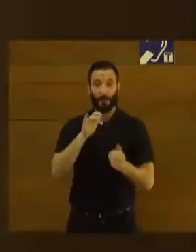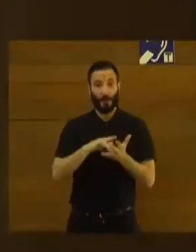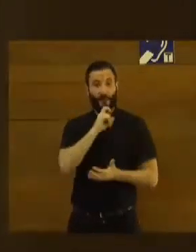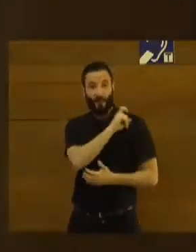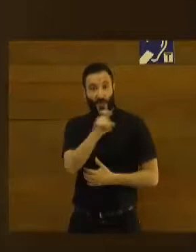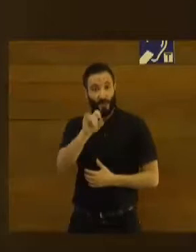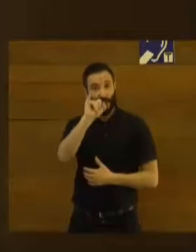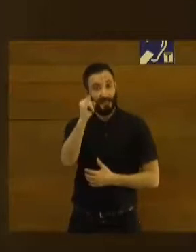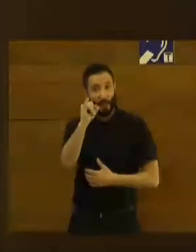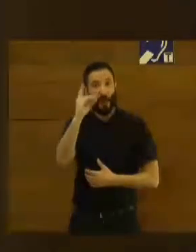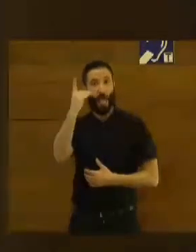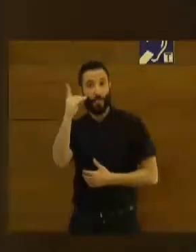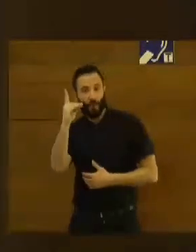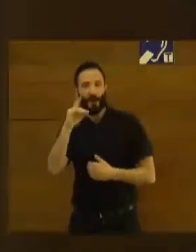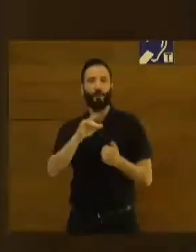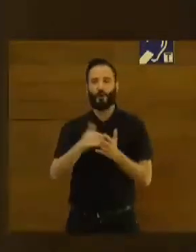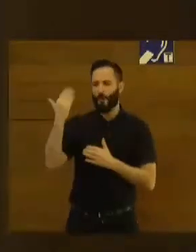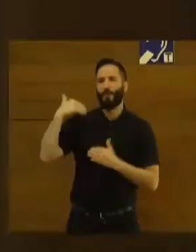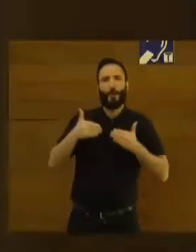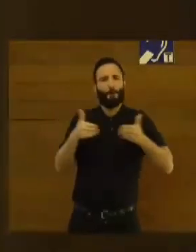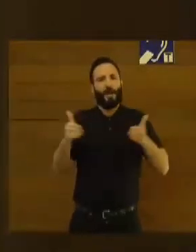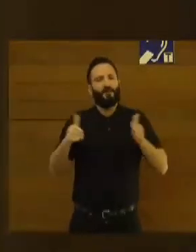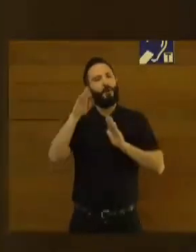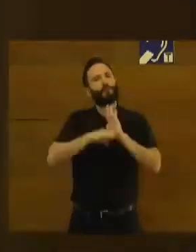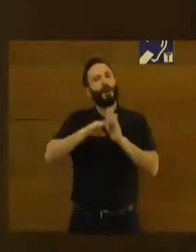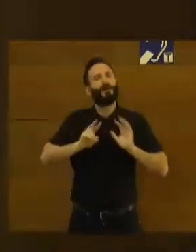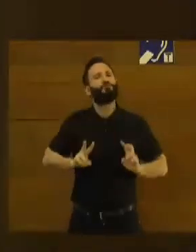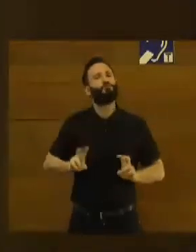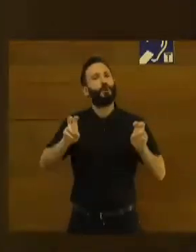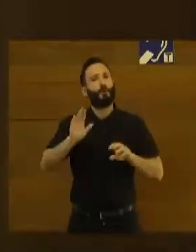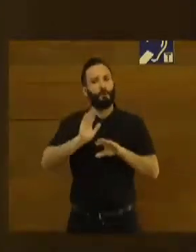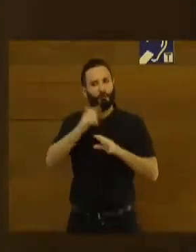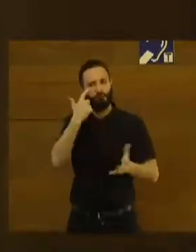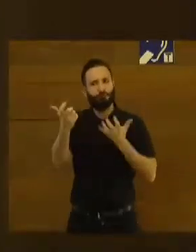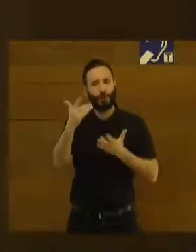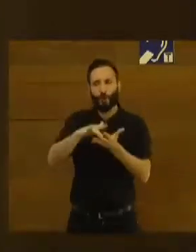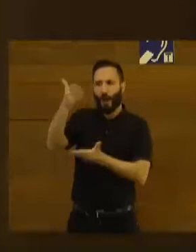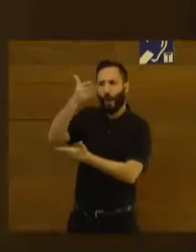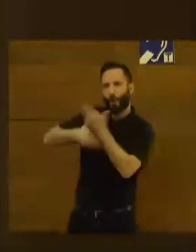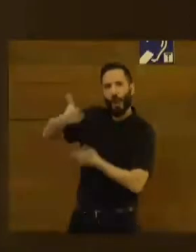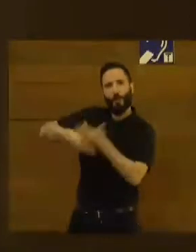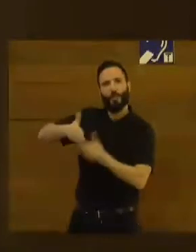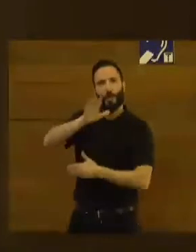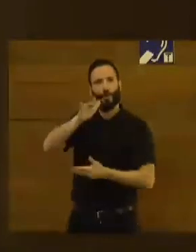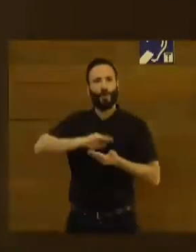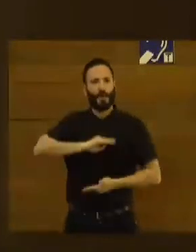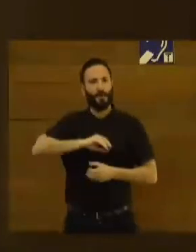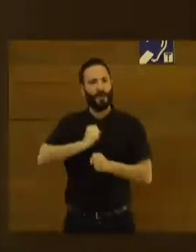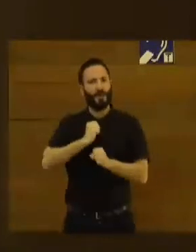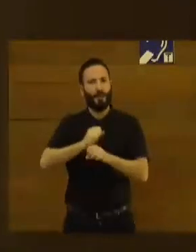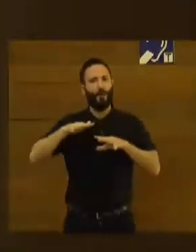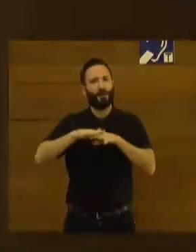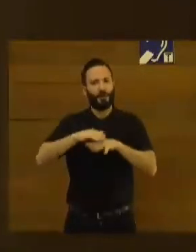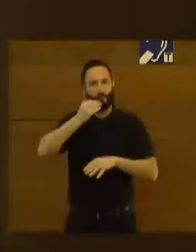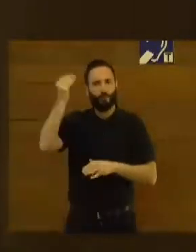implantado desde sus comienzos programas innovadores, logrando destacables colaboraciones como muestra de su capacidad de trabajo en red.